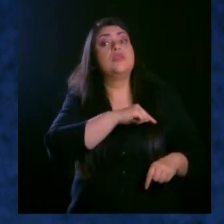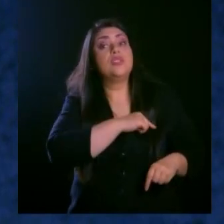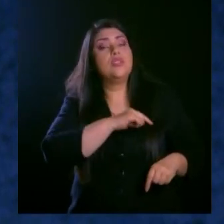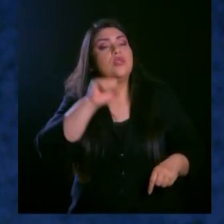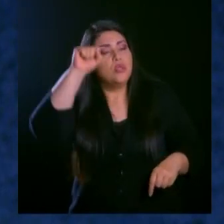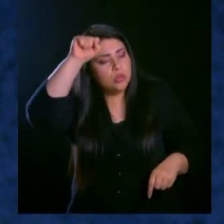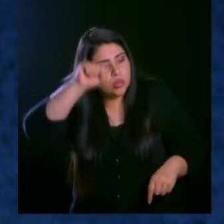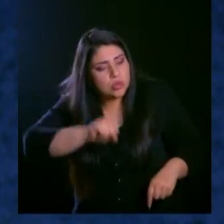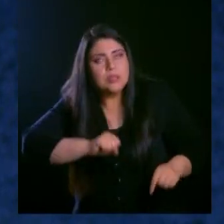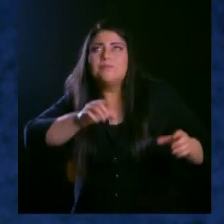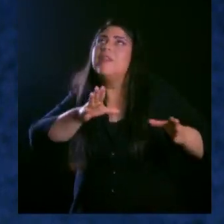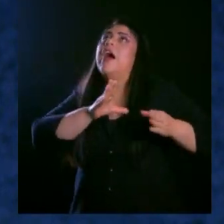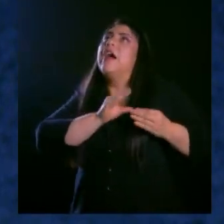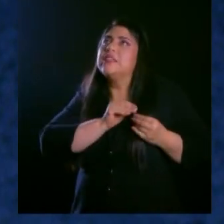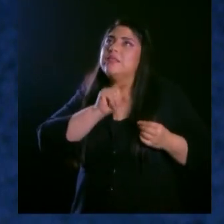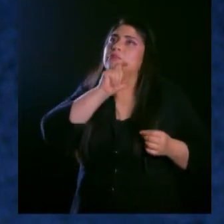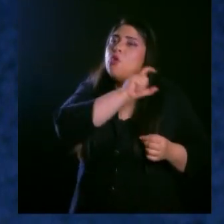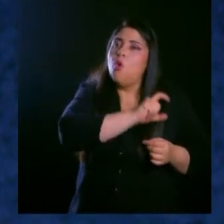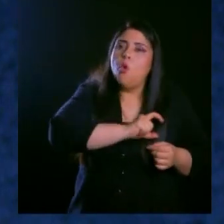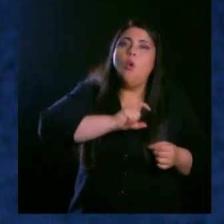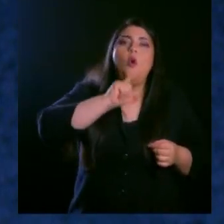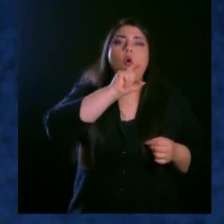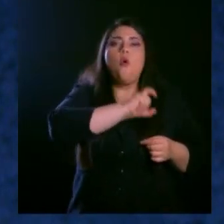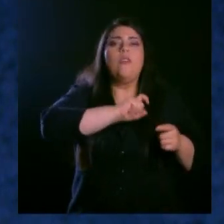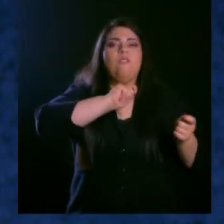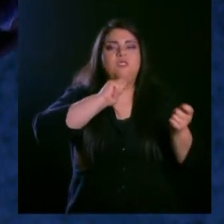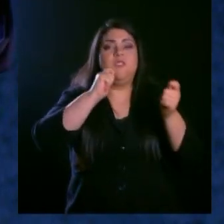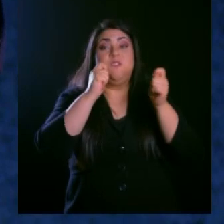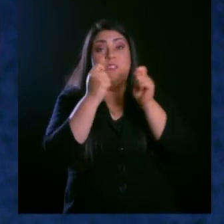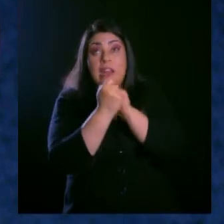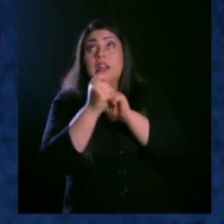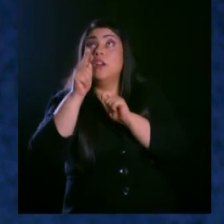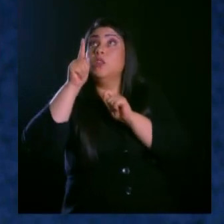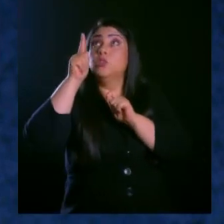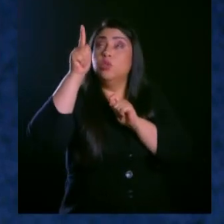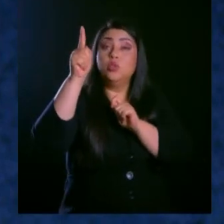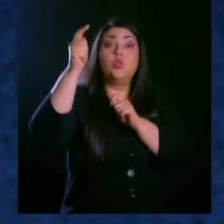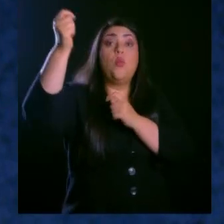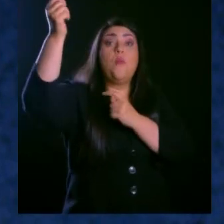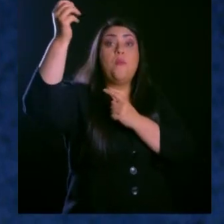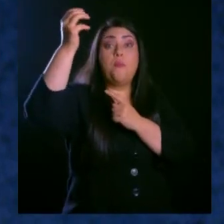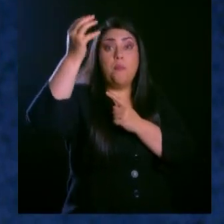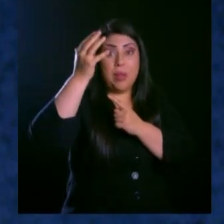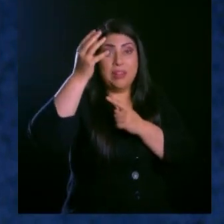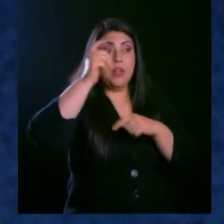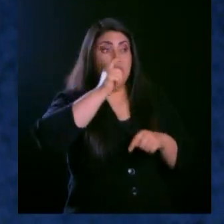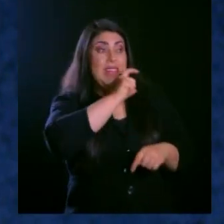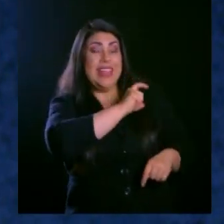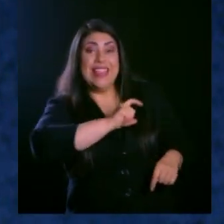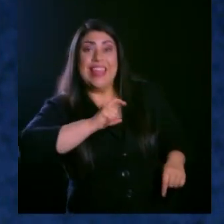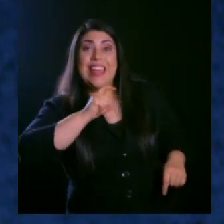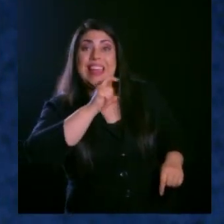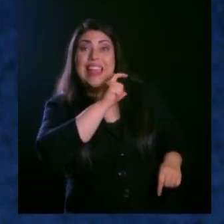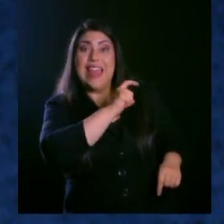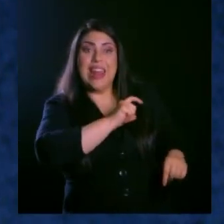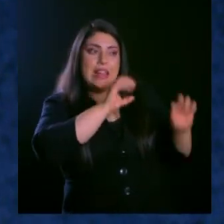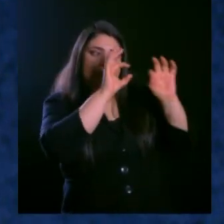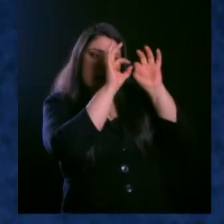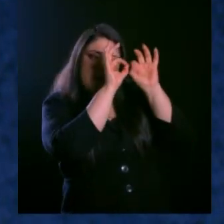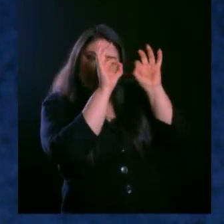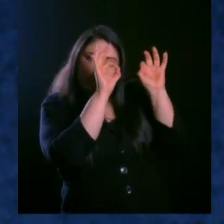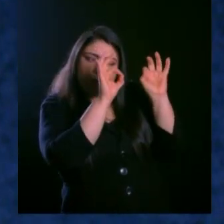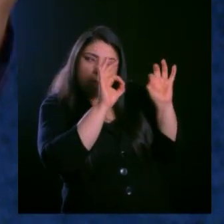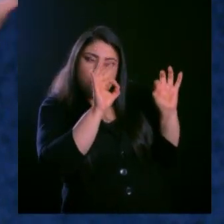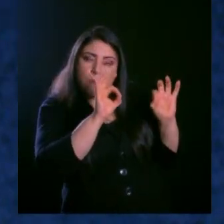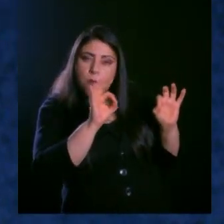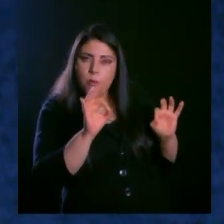carácter para que el Señor nos forme a que con sus dones y el carácter formado en nosotros